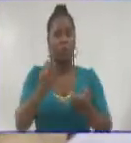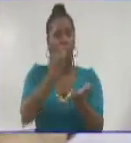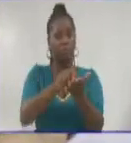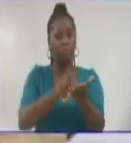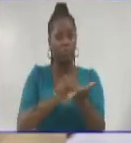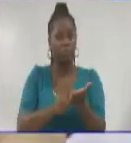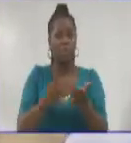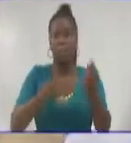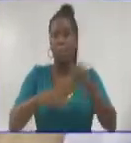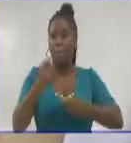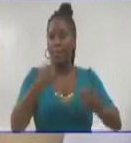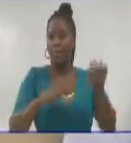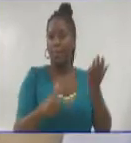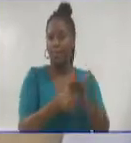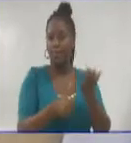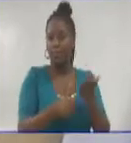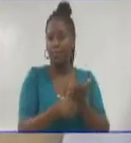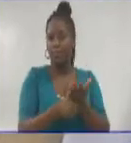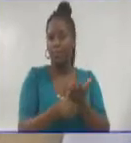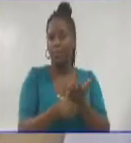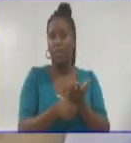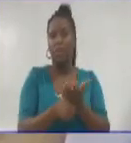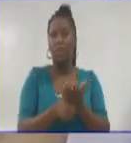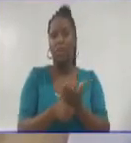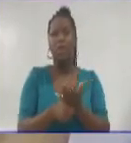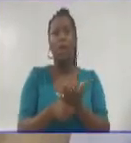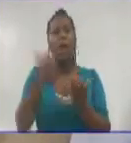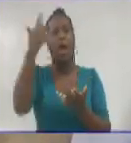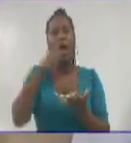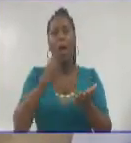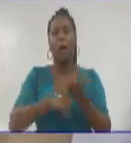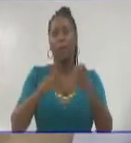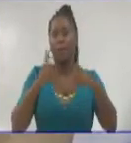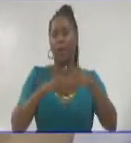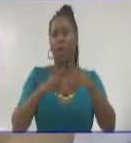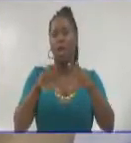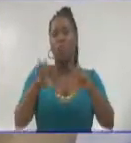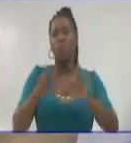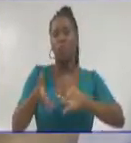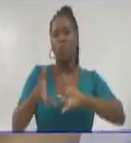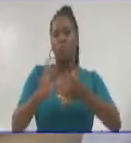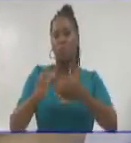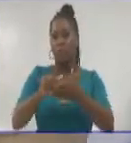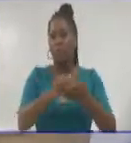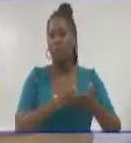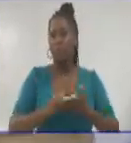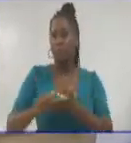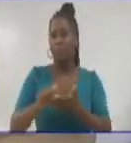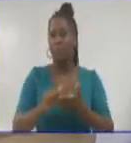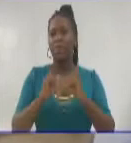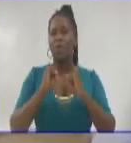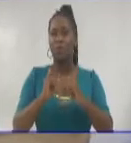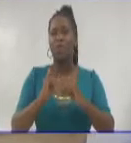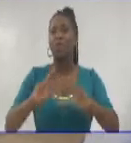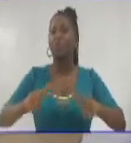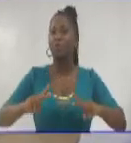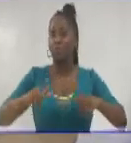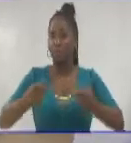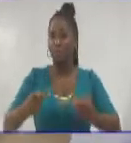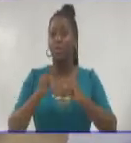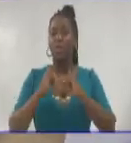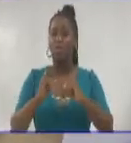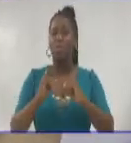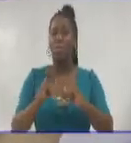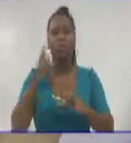y ventas de pasajes y que la aplicación Viajero ofrece nuevos servicios. Esta información la reiteramos por su